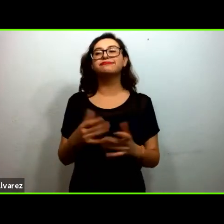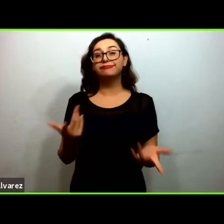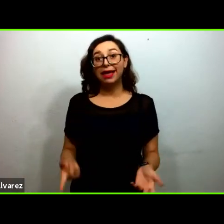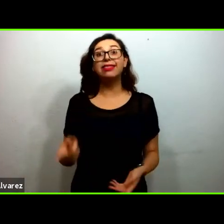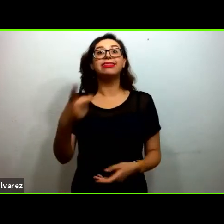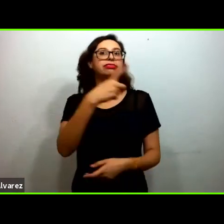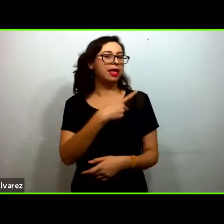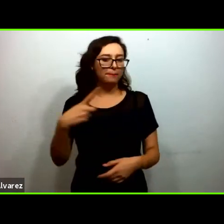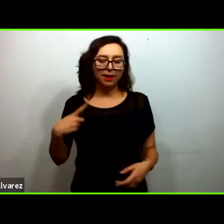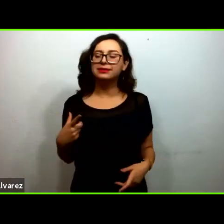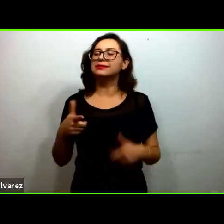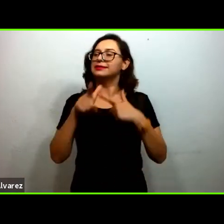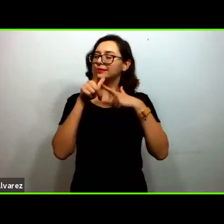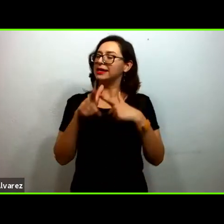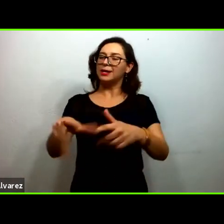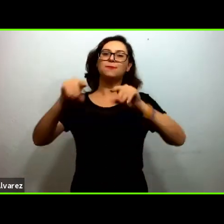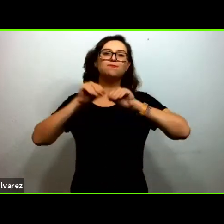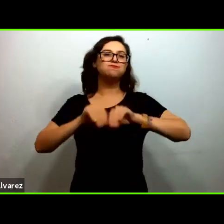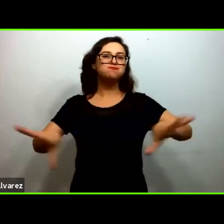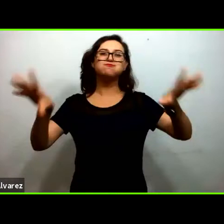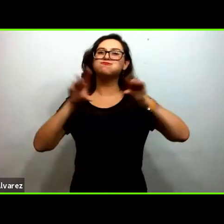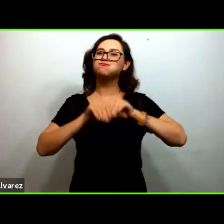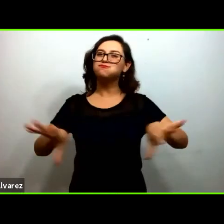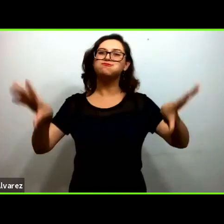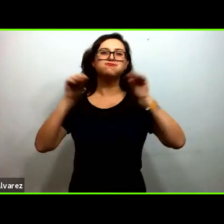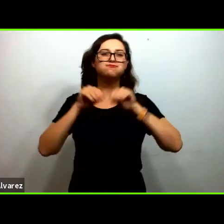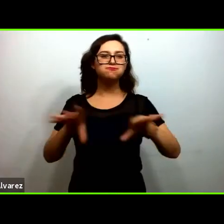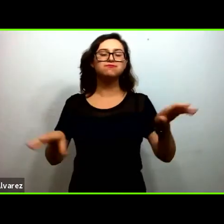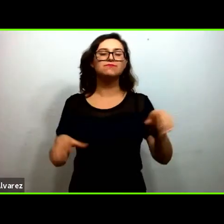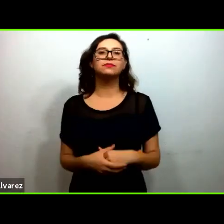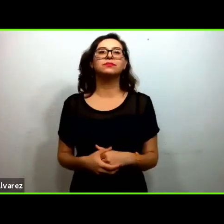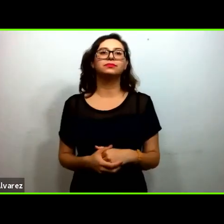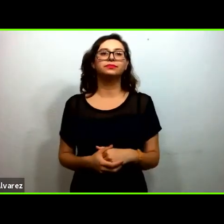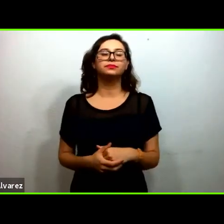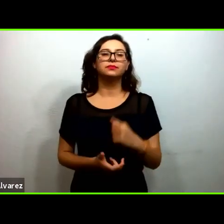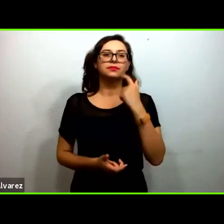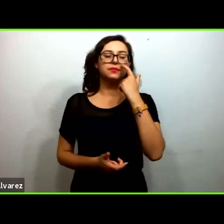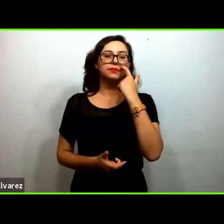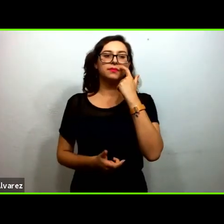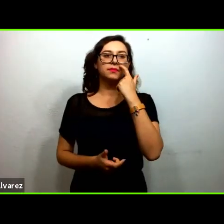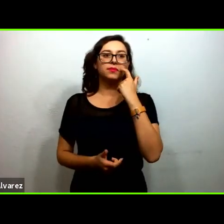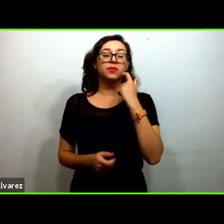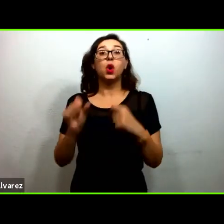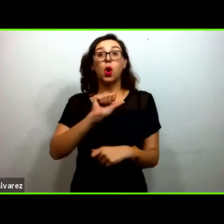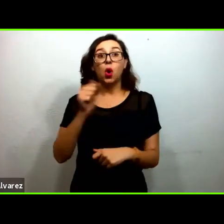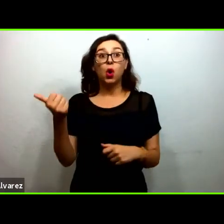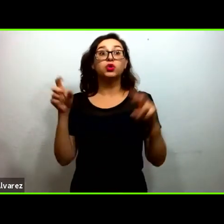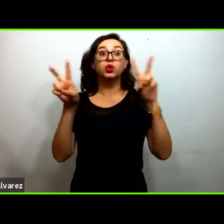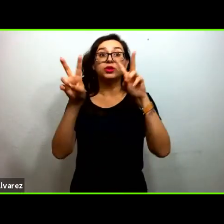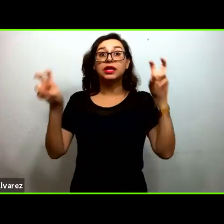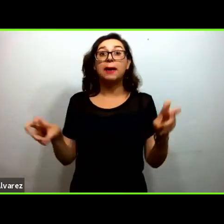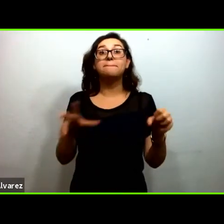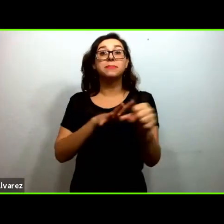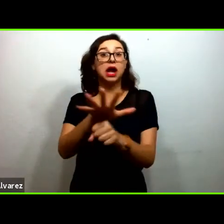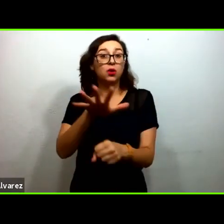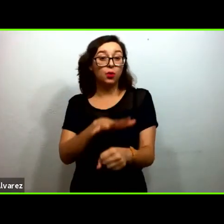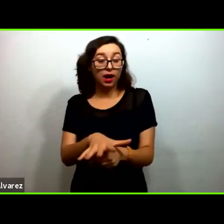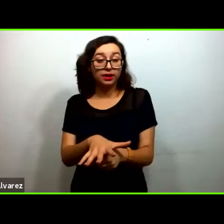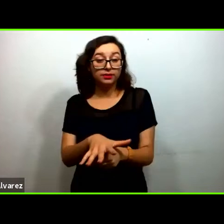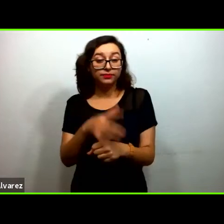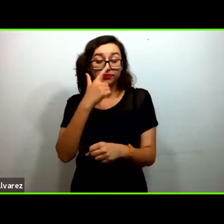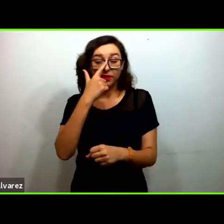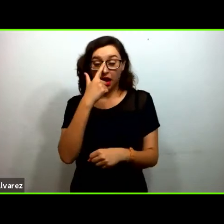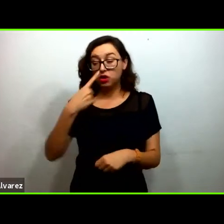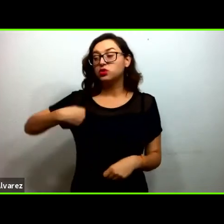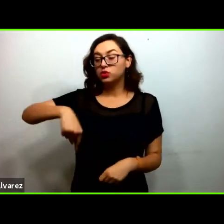seguirlo conservando el otro aspecto es que deberemos